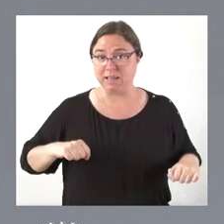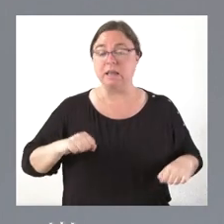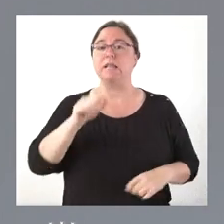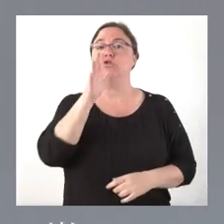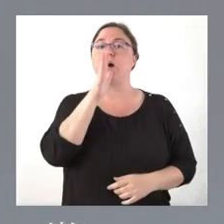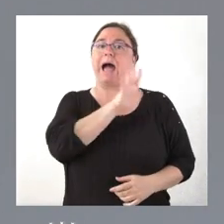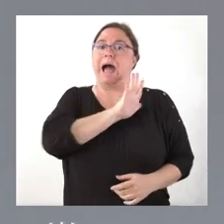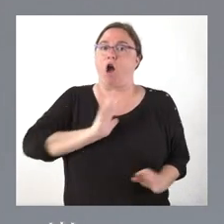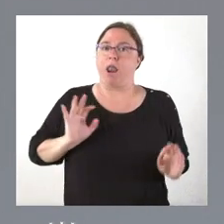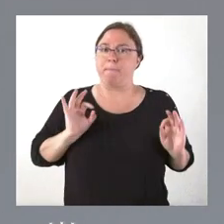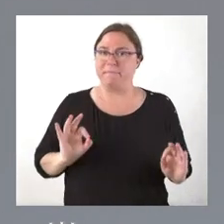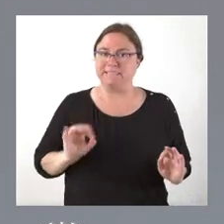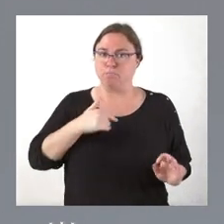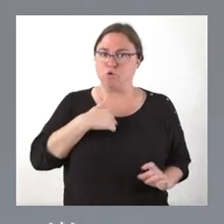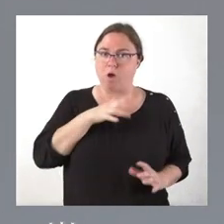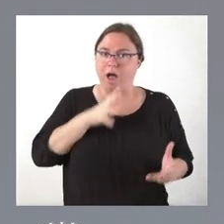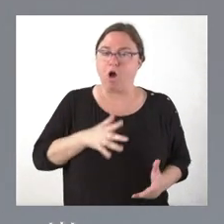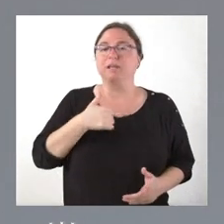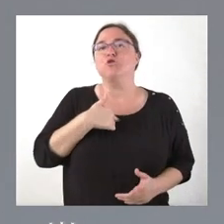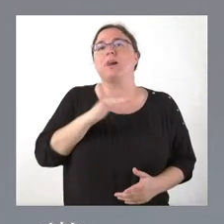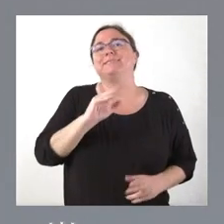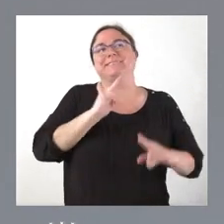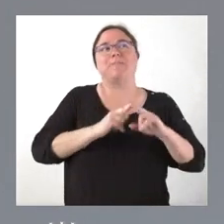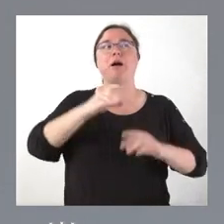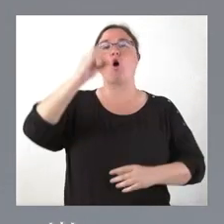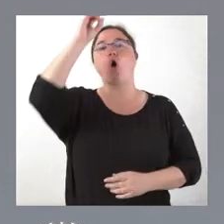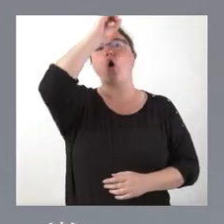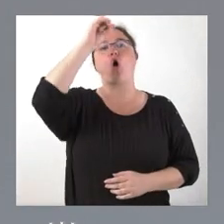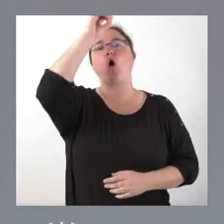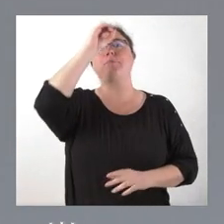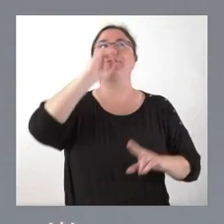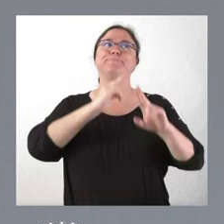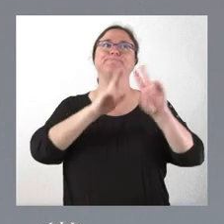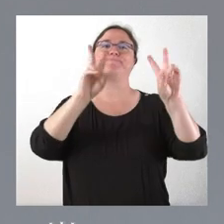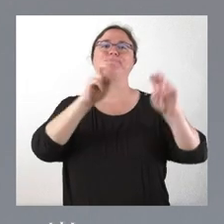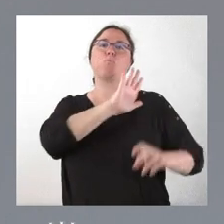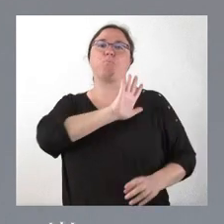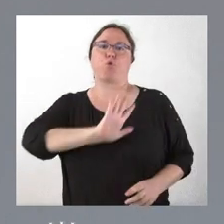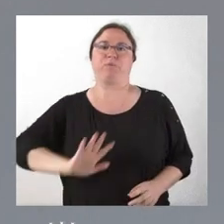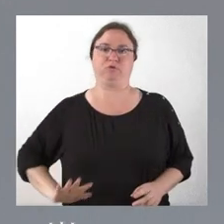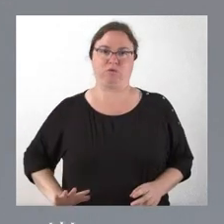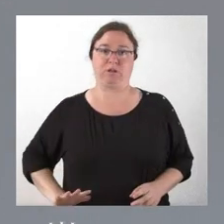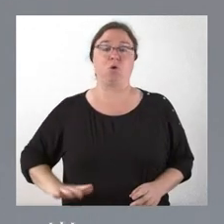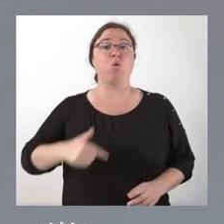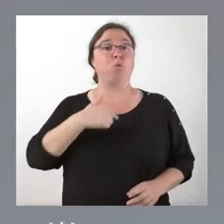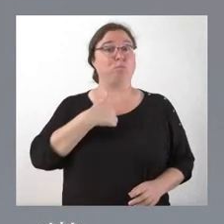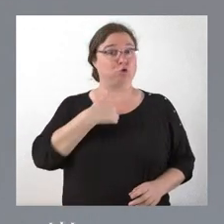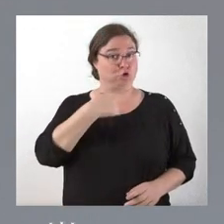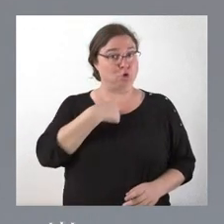mismo es una opinión provisional. Porque yo nunca,